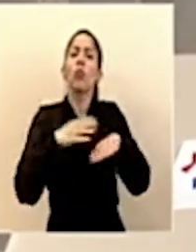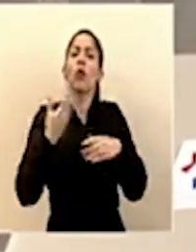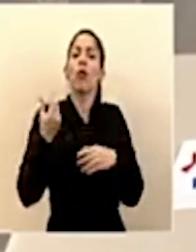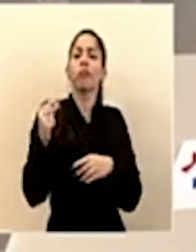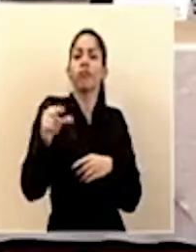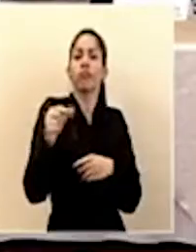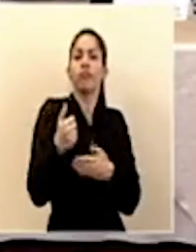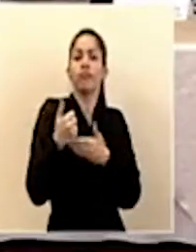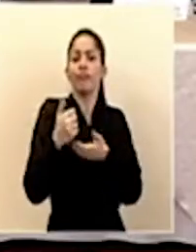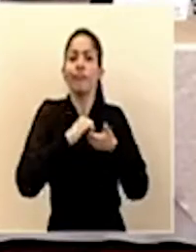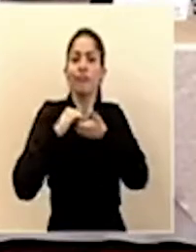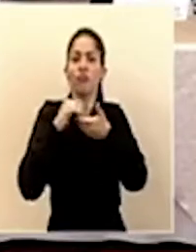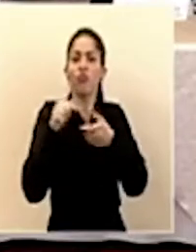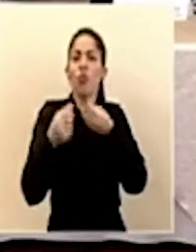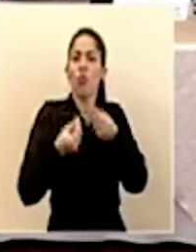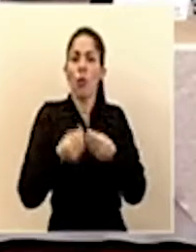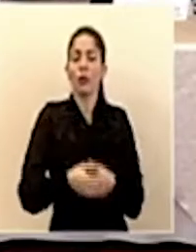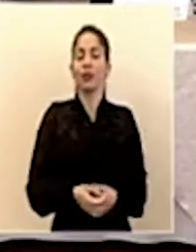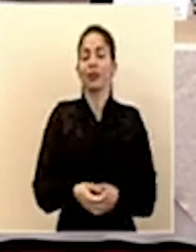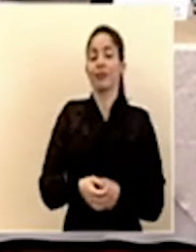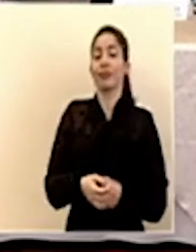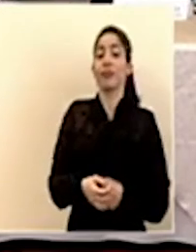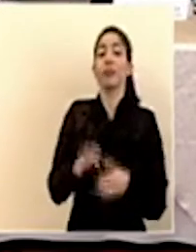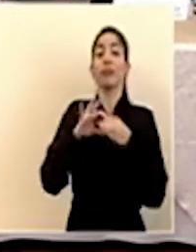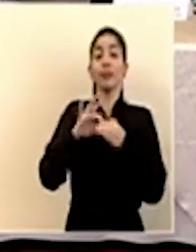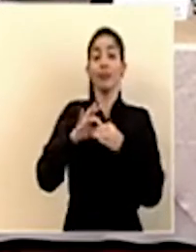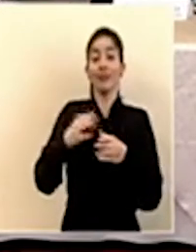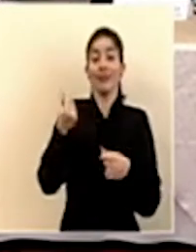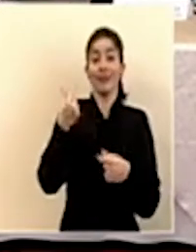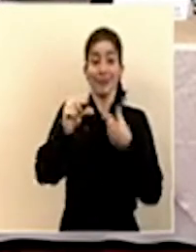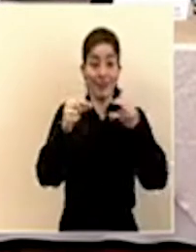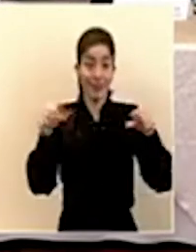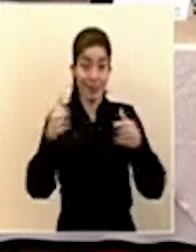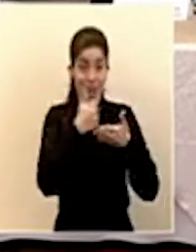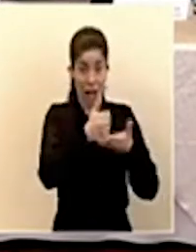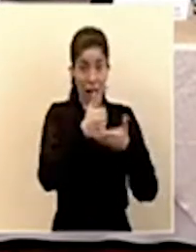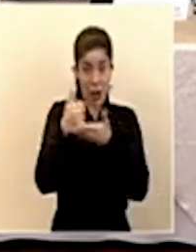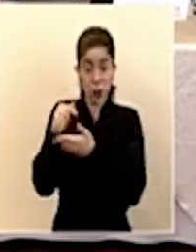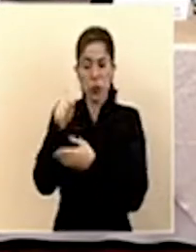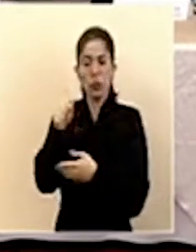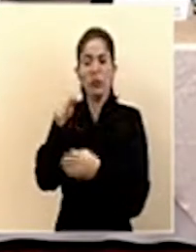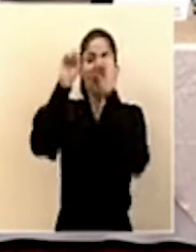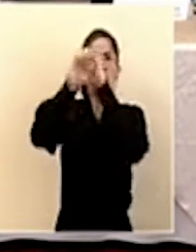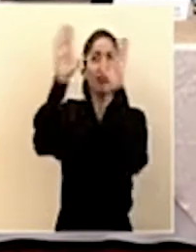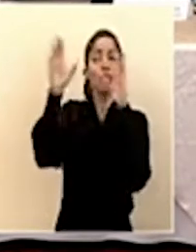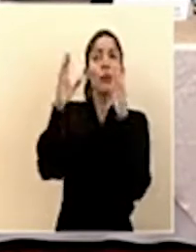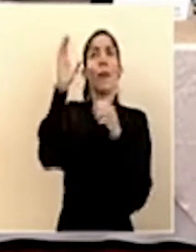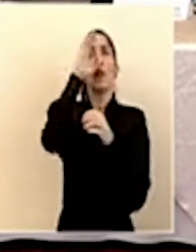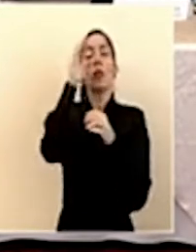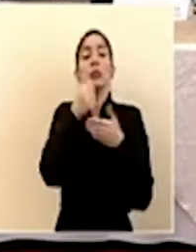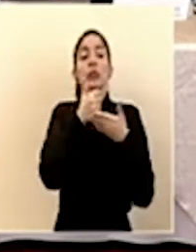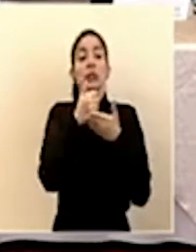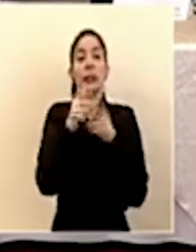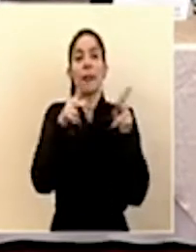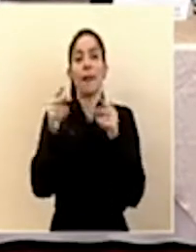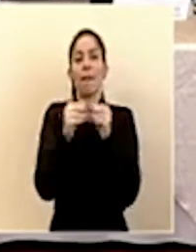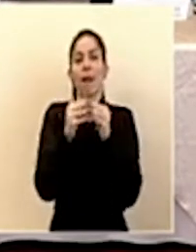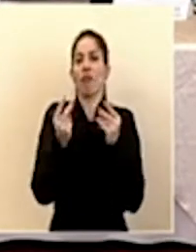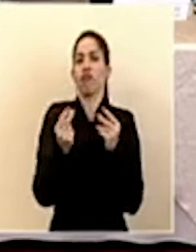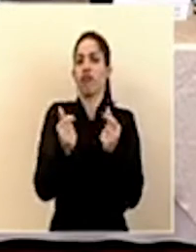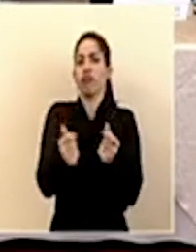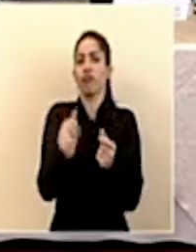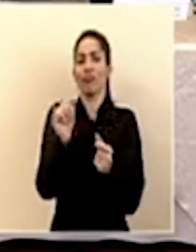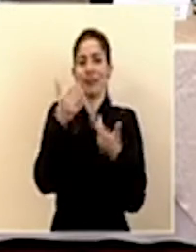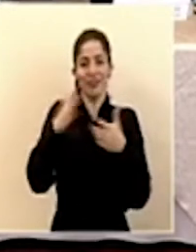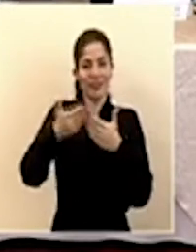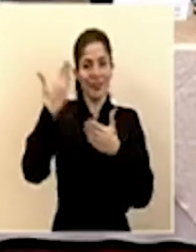solidaria. En relación con los subsidios, lo que estamos visualizando es poder atender a la gente con la mayor eficacia, tal y como